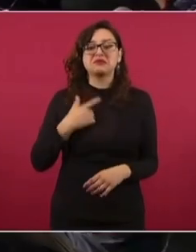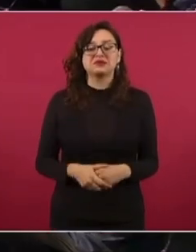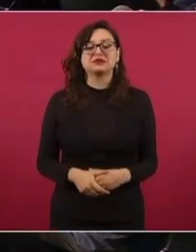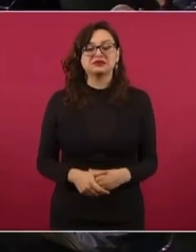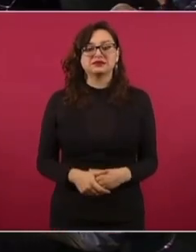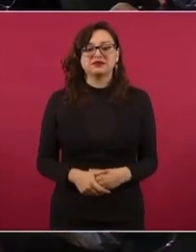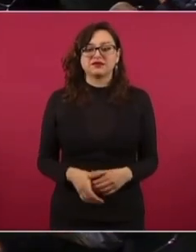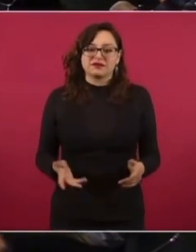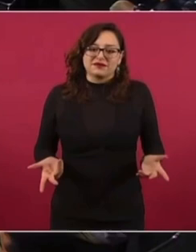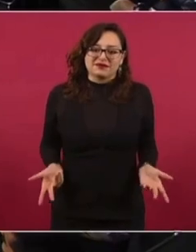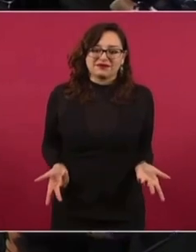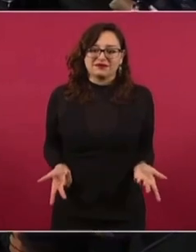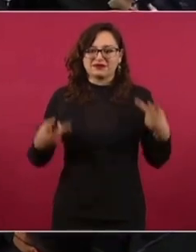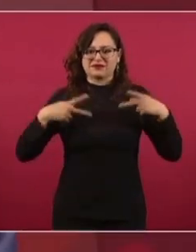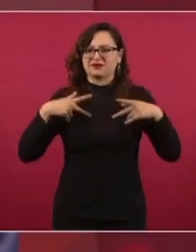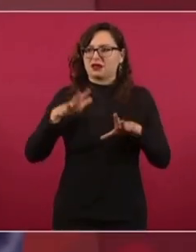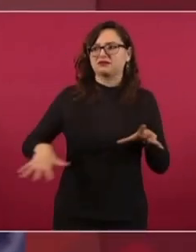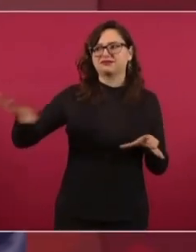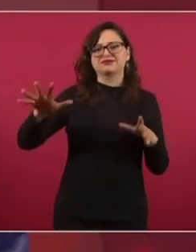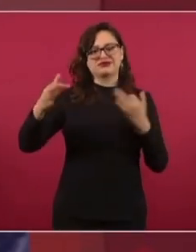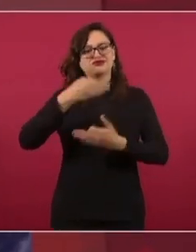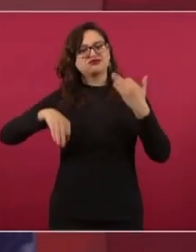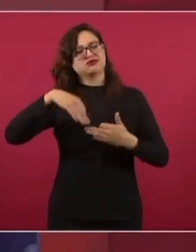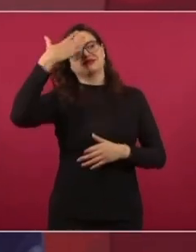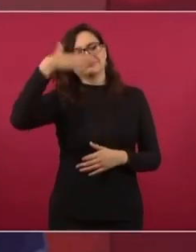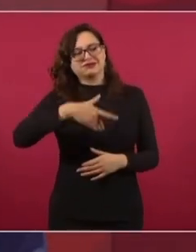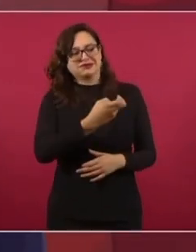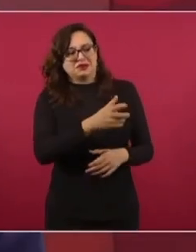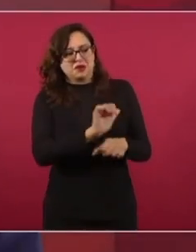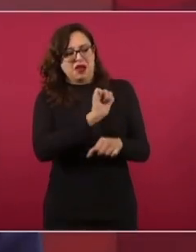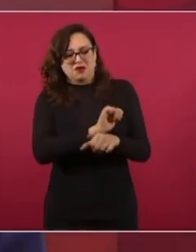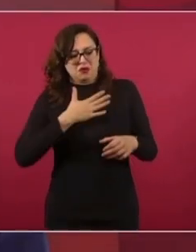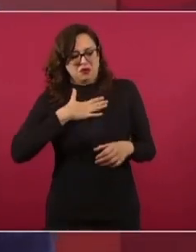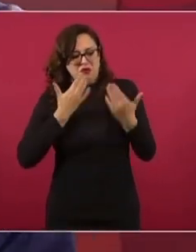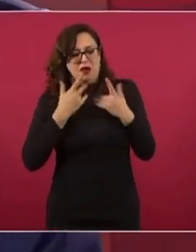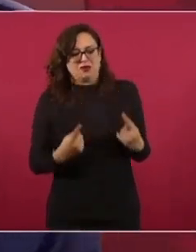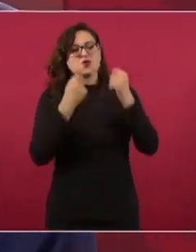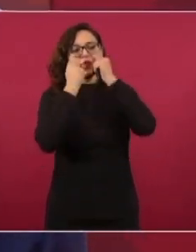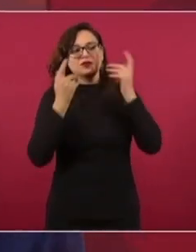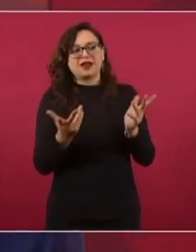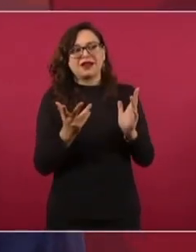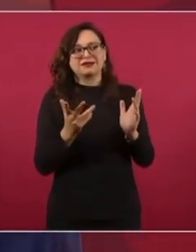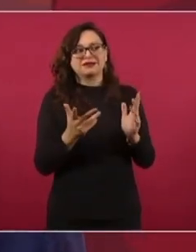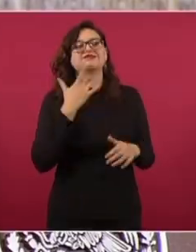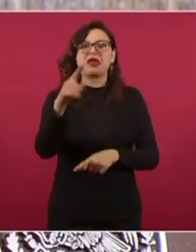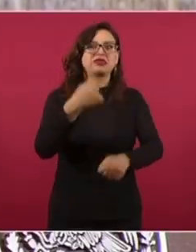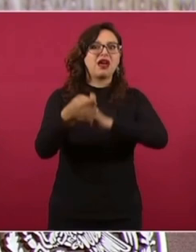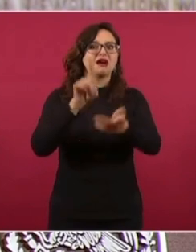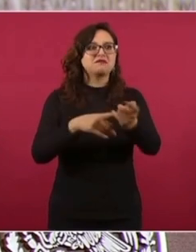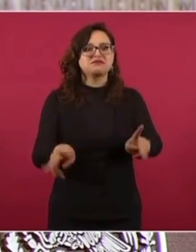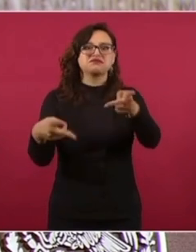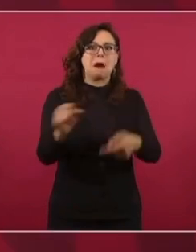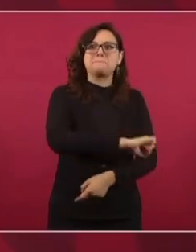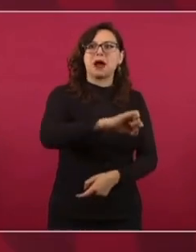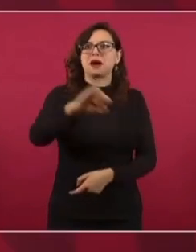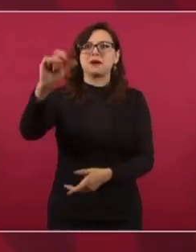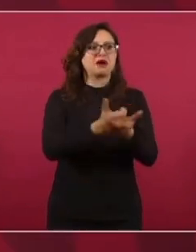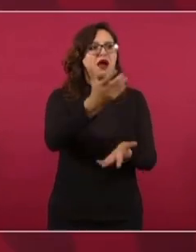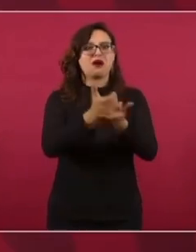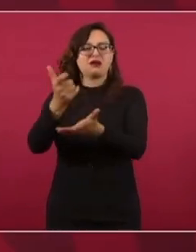gasolinas. La sabiduría popular nos enseña que cuando aumenta la gasolina, aumenta todo. Por eso también